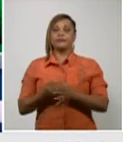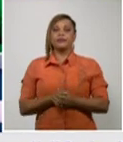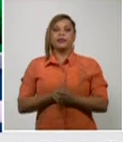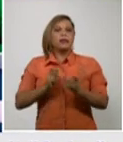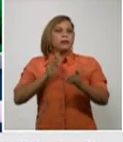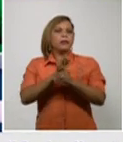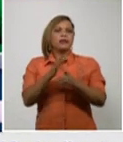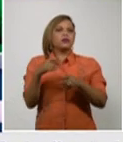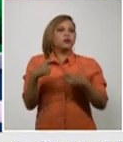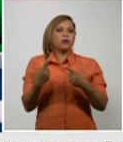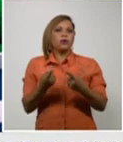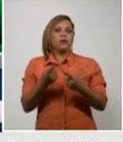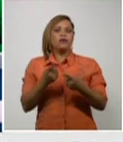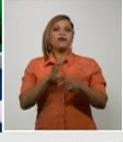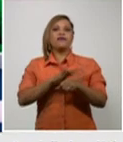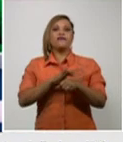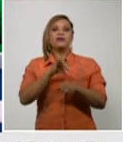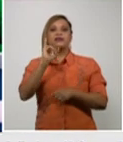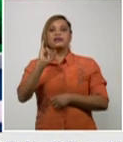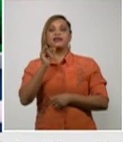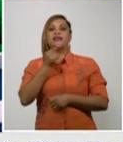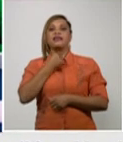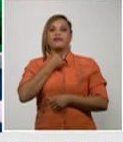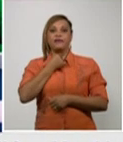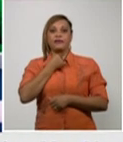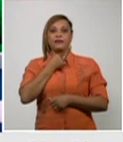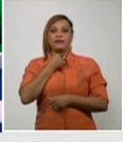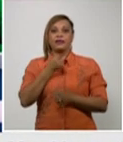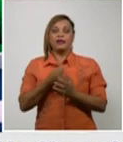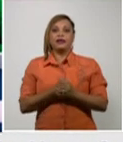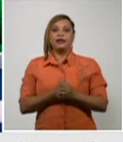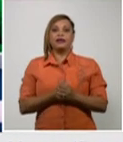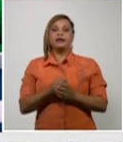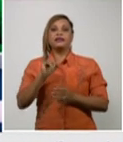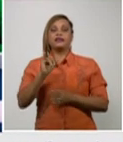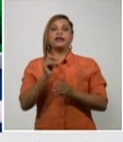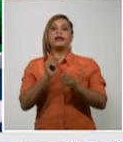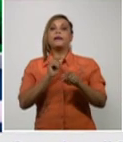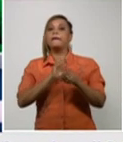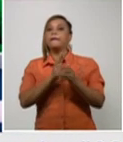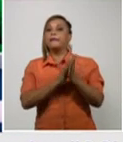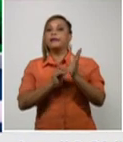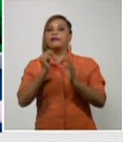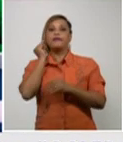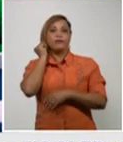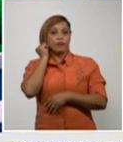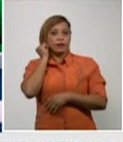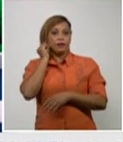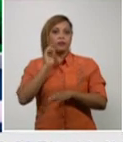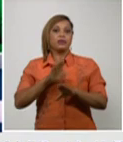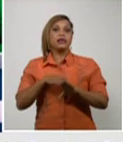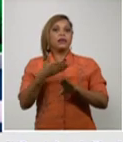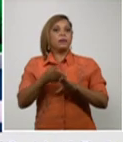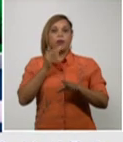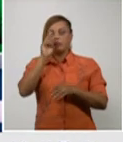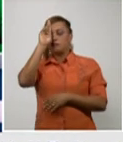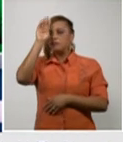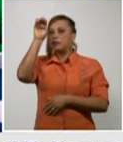síntomas el 6 de febrero, inmediatamente se detectó, se ingresó